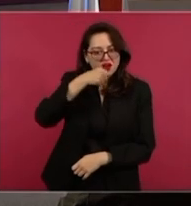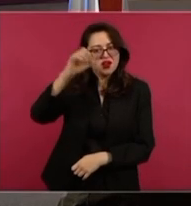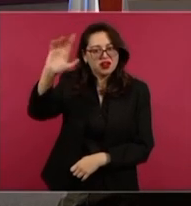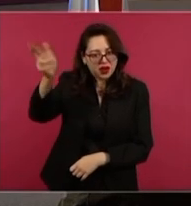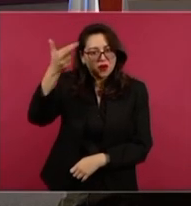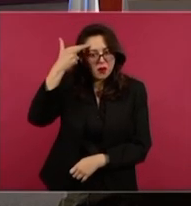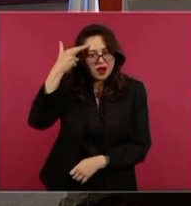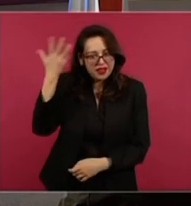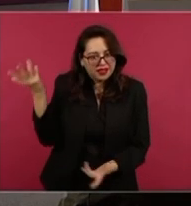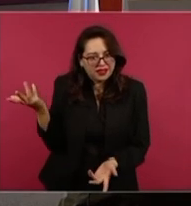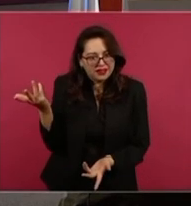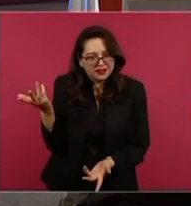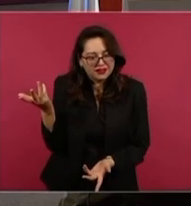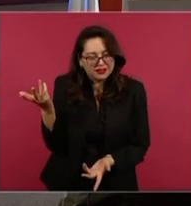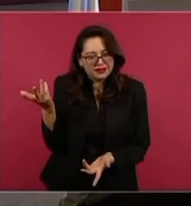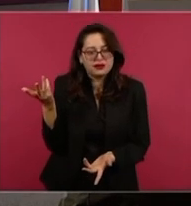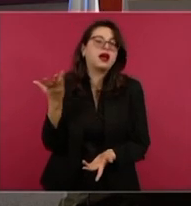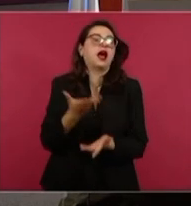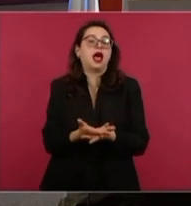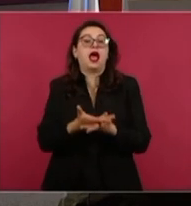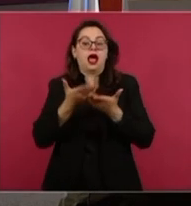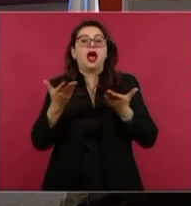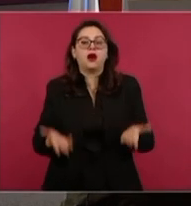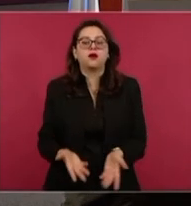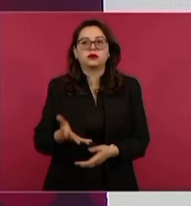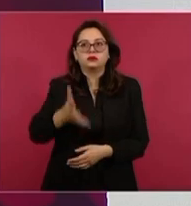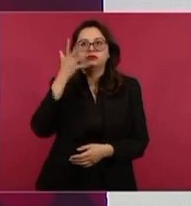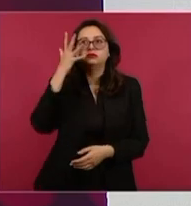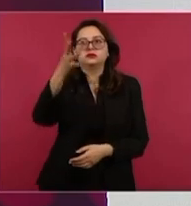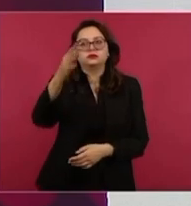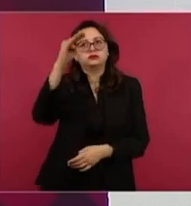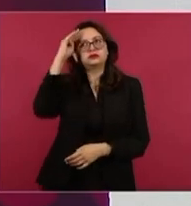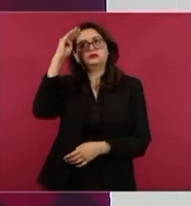Pensando en el transporte hacia el futuro,